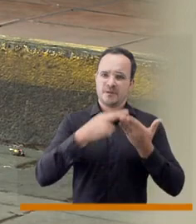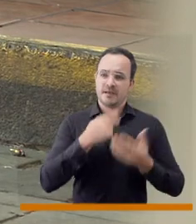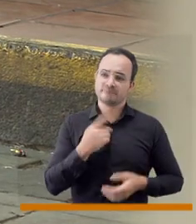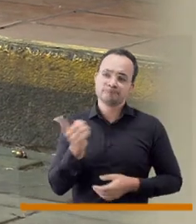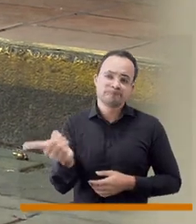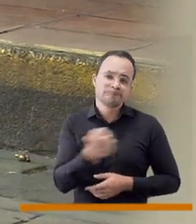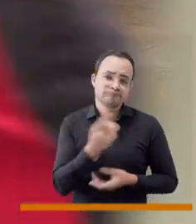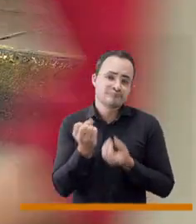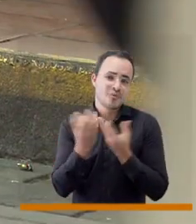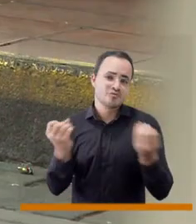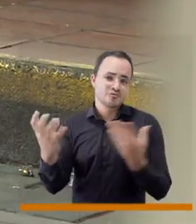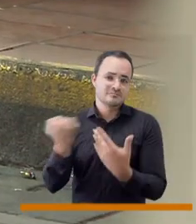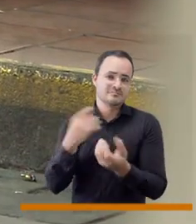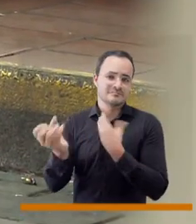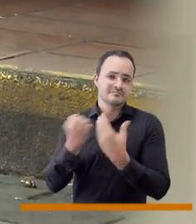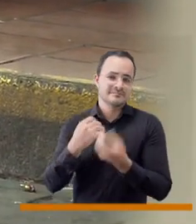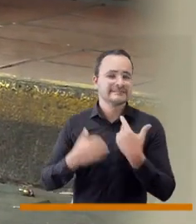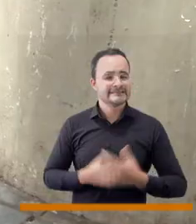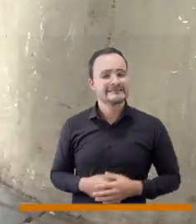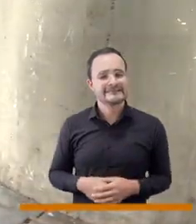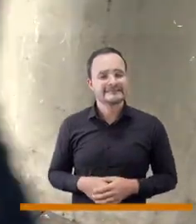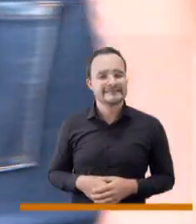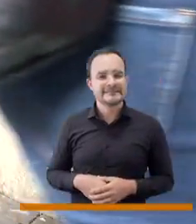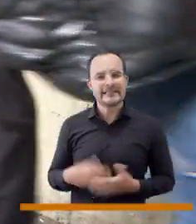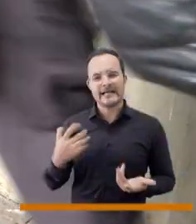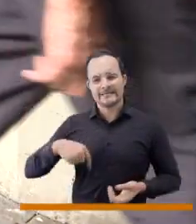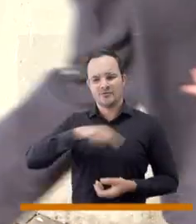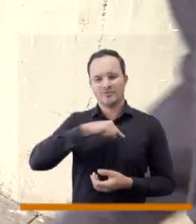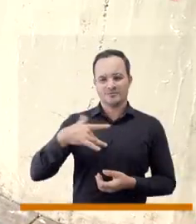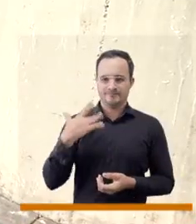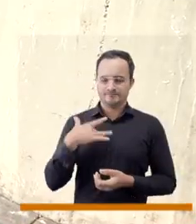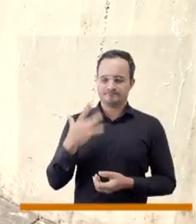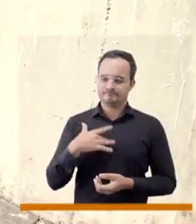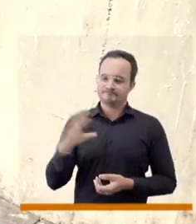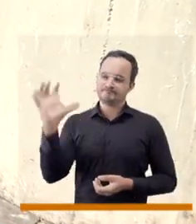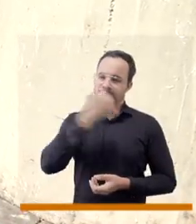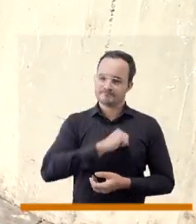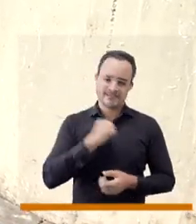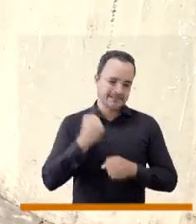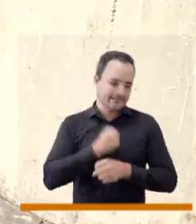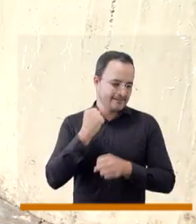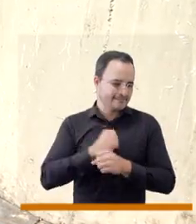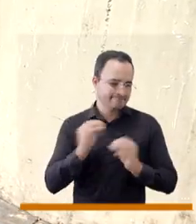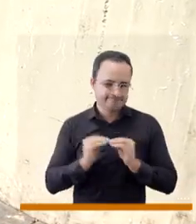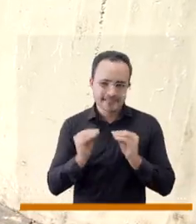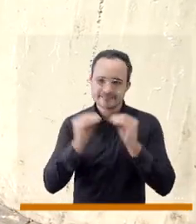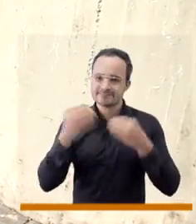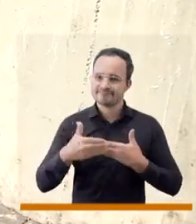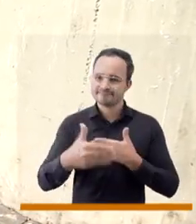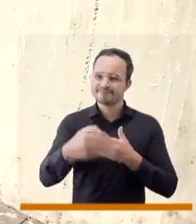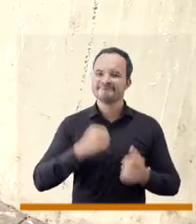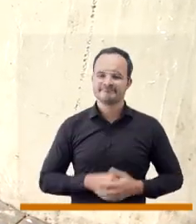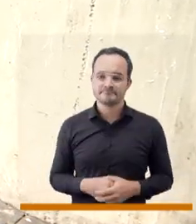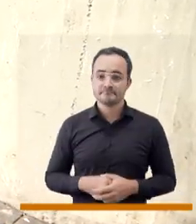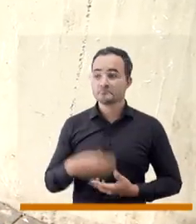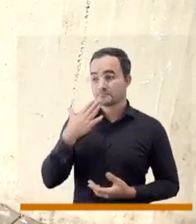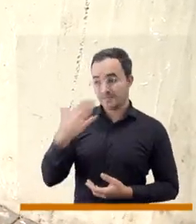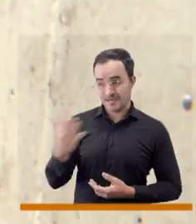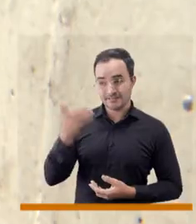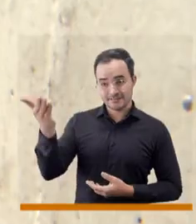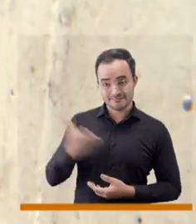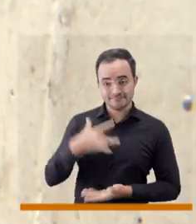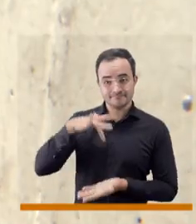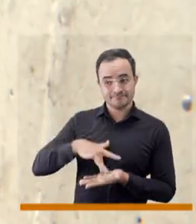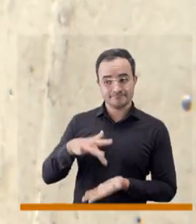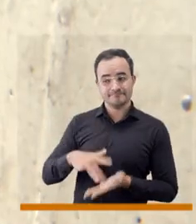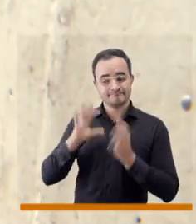momento poder volver a la casa, poder recomponer y reconstruir su parte afectiva y poder estar de nuevo en familia entonces sentimos